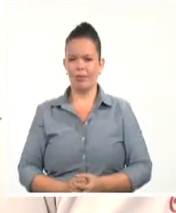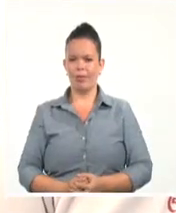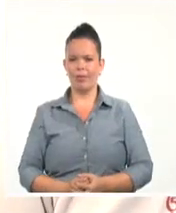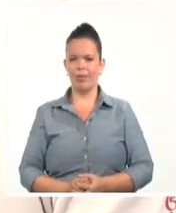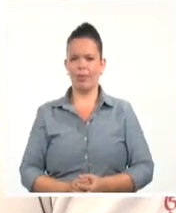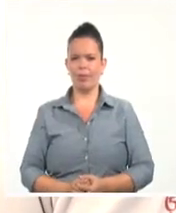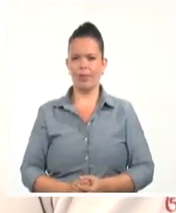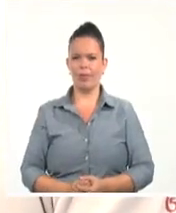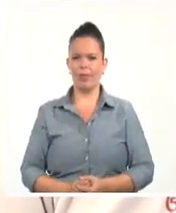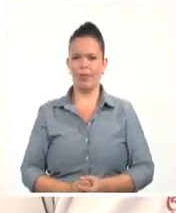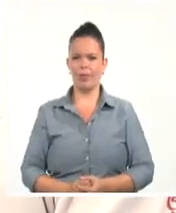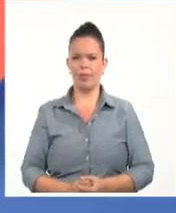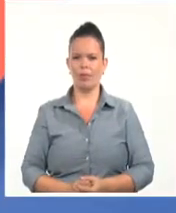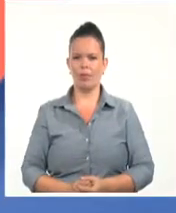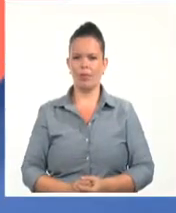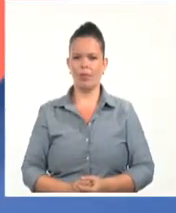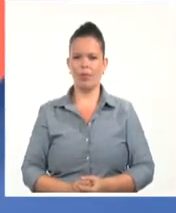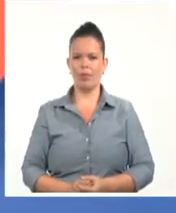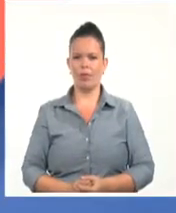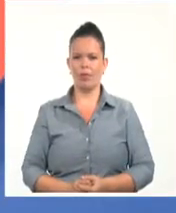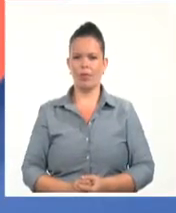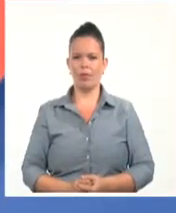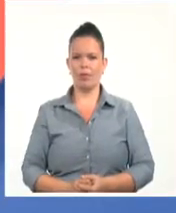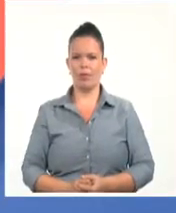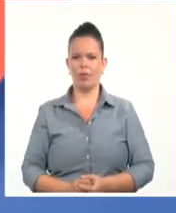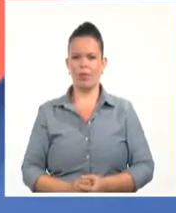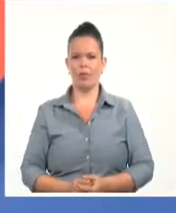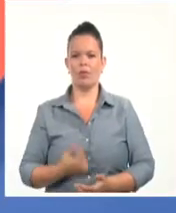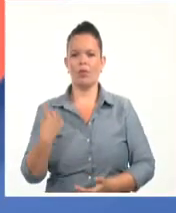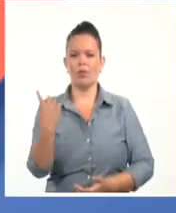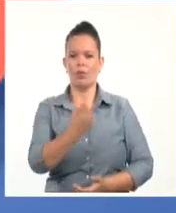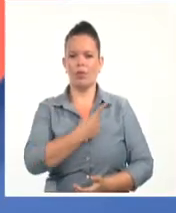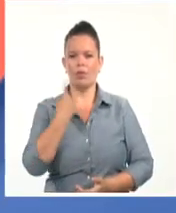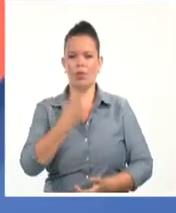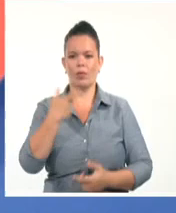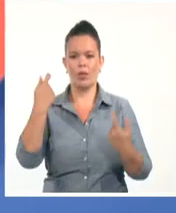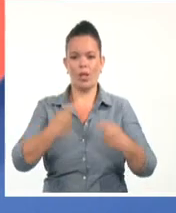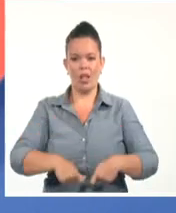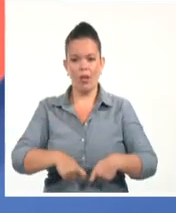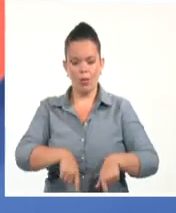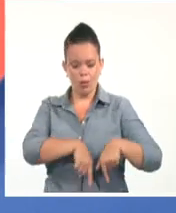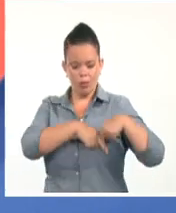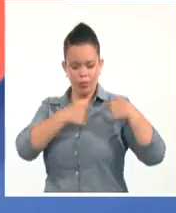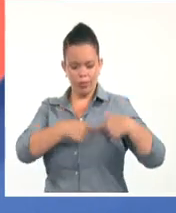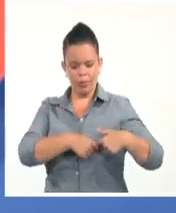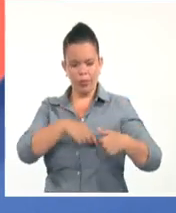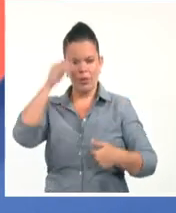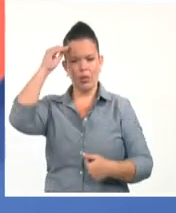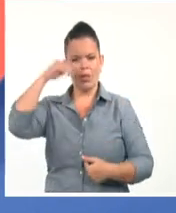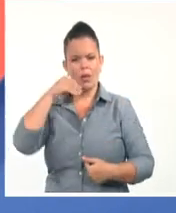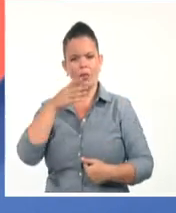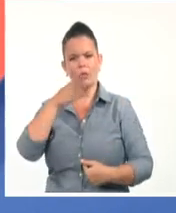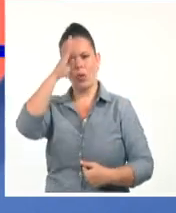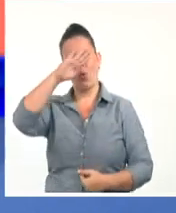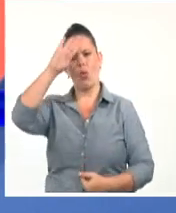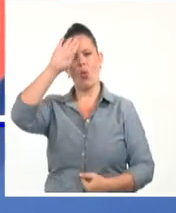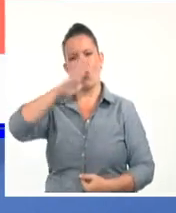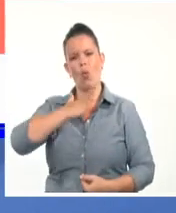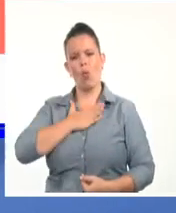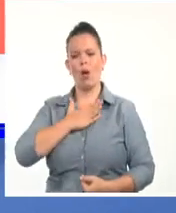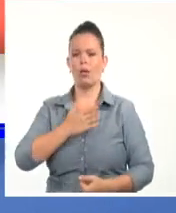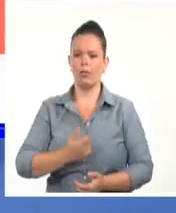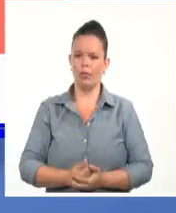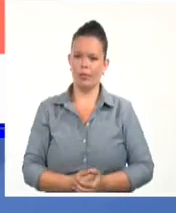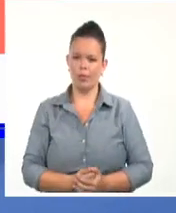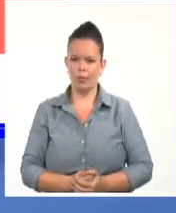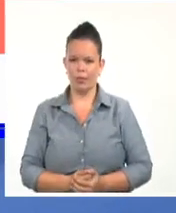Tenemos una identidad, tenemos que saber profundamente que somos cubanos, que Cuba nos pertenece por entero